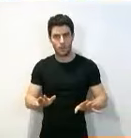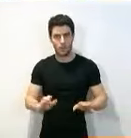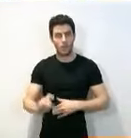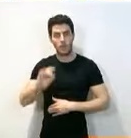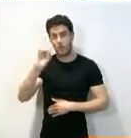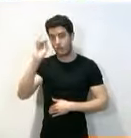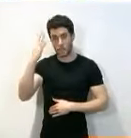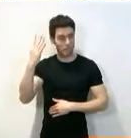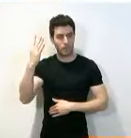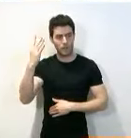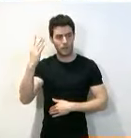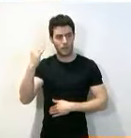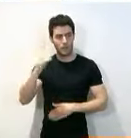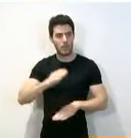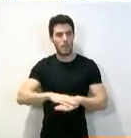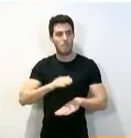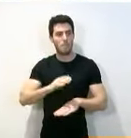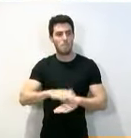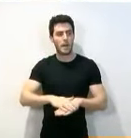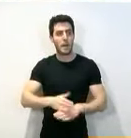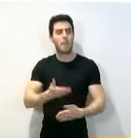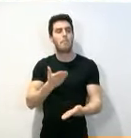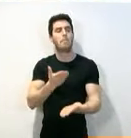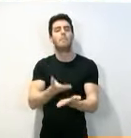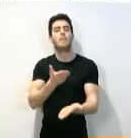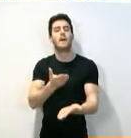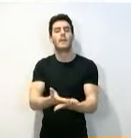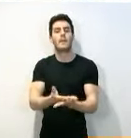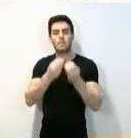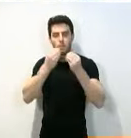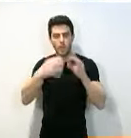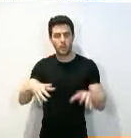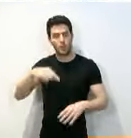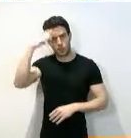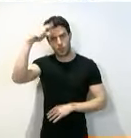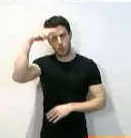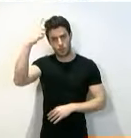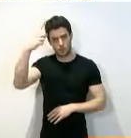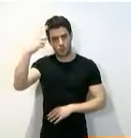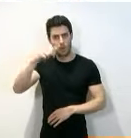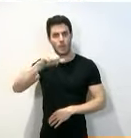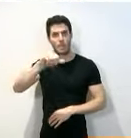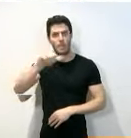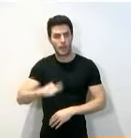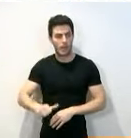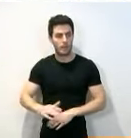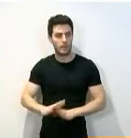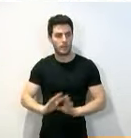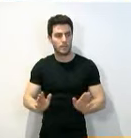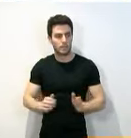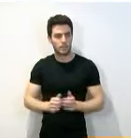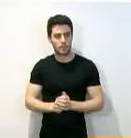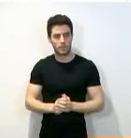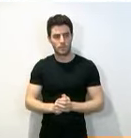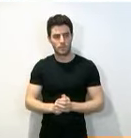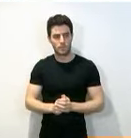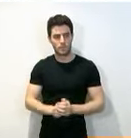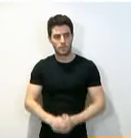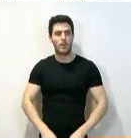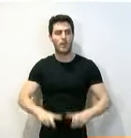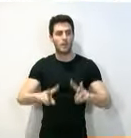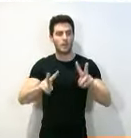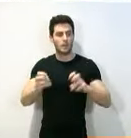para reivindicar la historia y la cultura de Nájera. Y, en ese